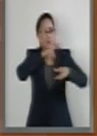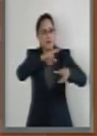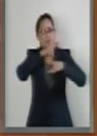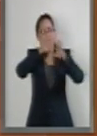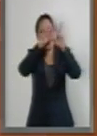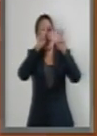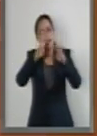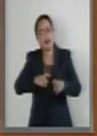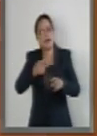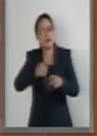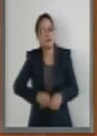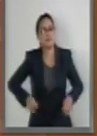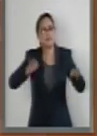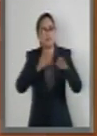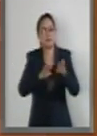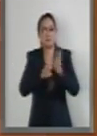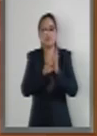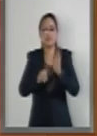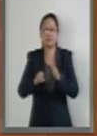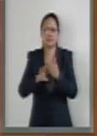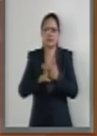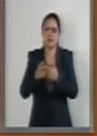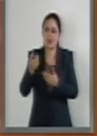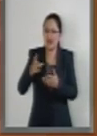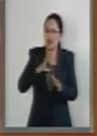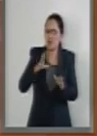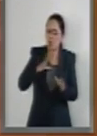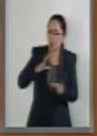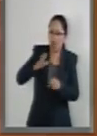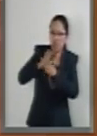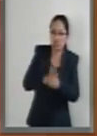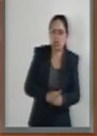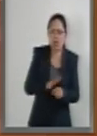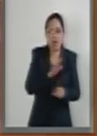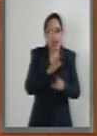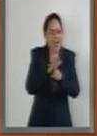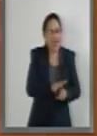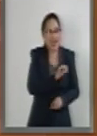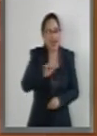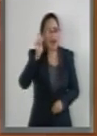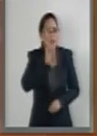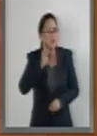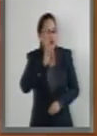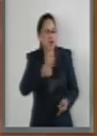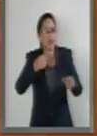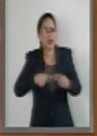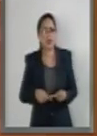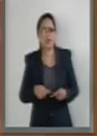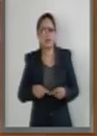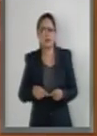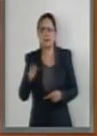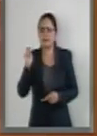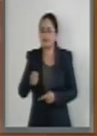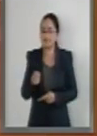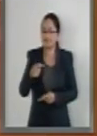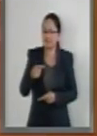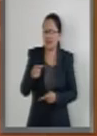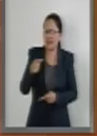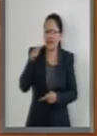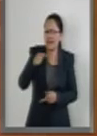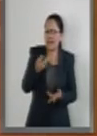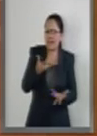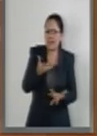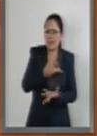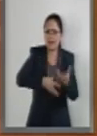temas como lo fueron redimir el yugo tradicionalista sobre la mujer, definir el papel de la escuela de reivindicación